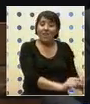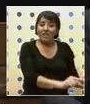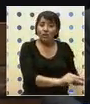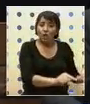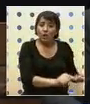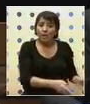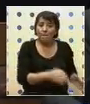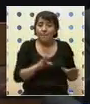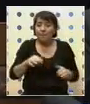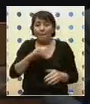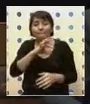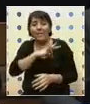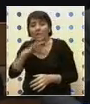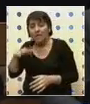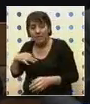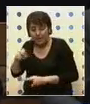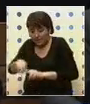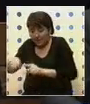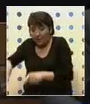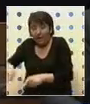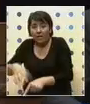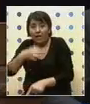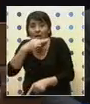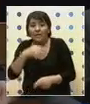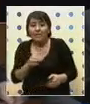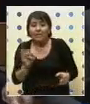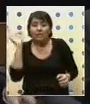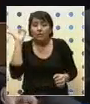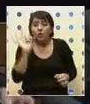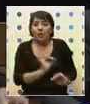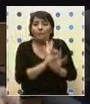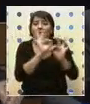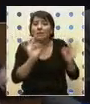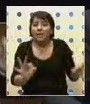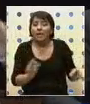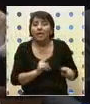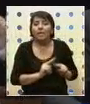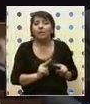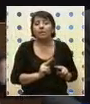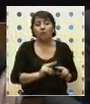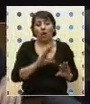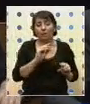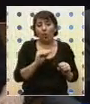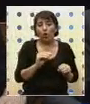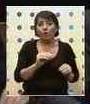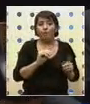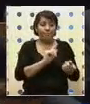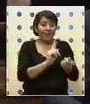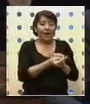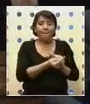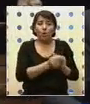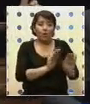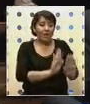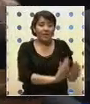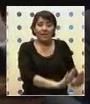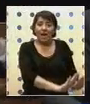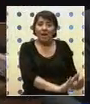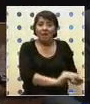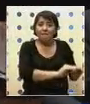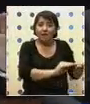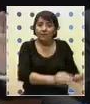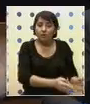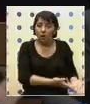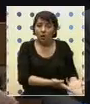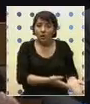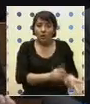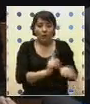sentada acá hizo en sesiones especiales, recambio de calefactores y políticas de descontaminación desde Rancagua